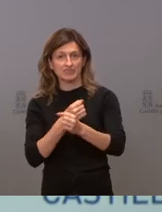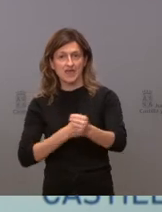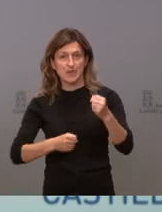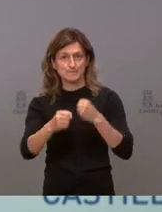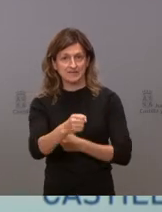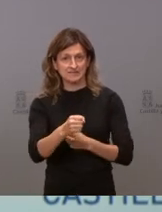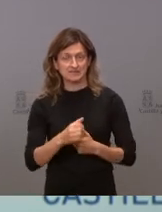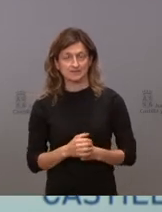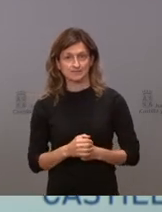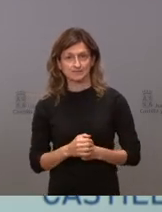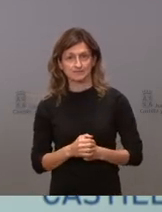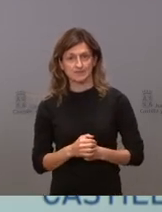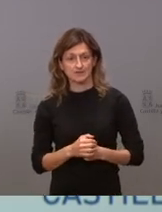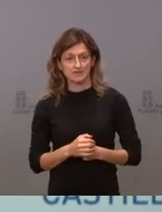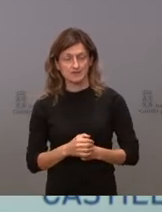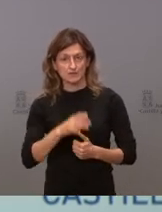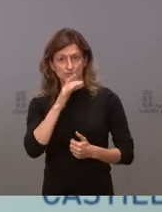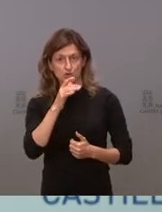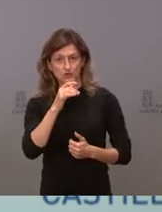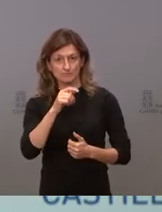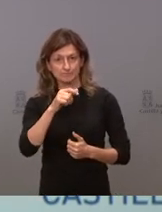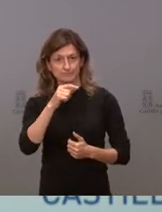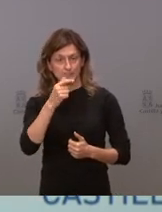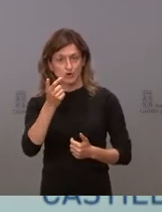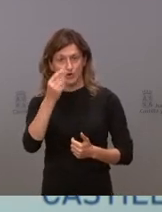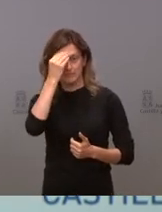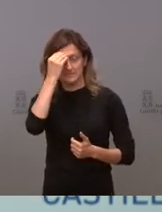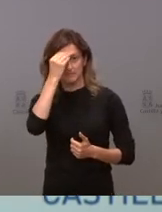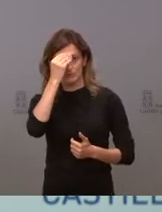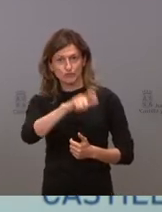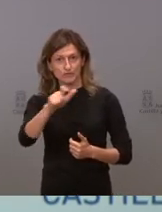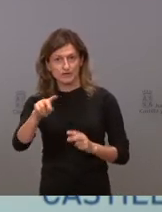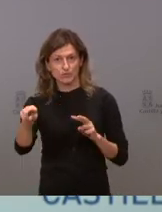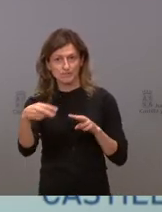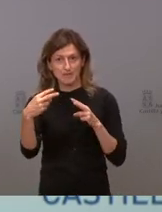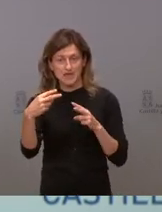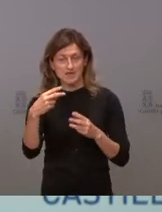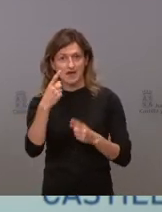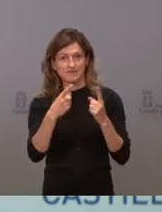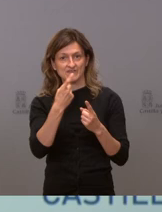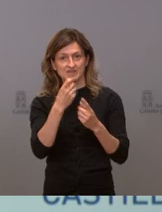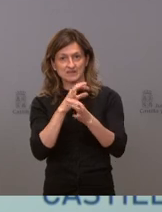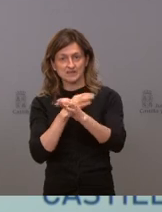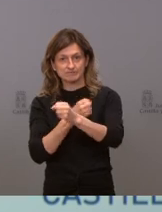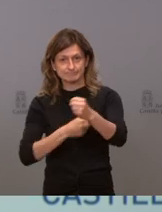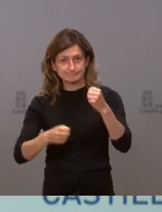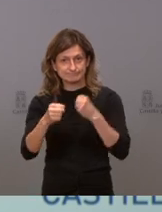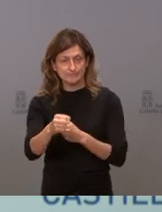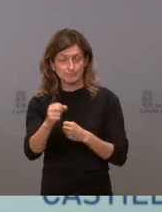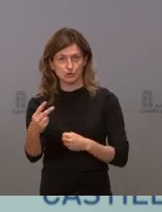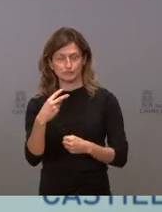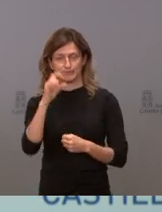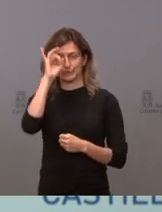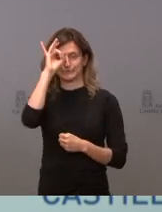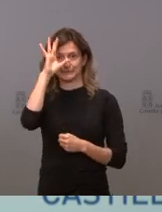nos falta capacidad de ponernos en la mente de los ciudadanos que nos miran y que nos miran muchas veces con cierto asombro